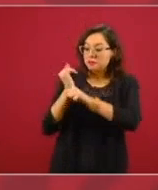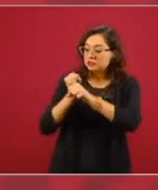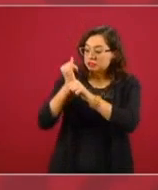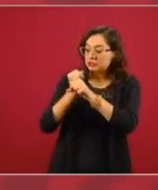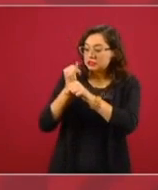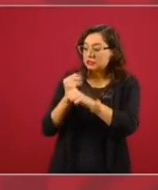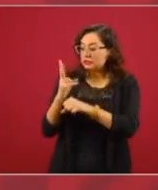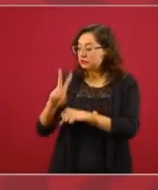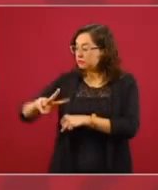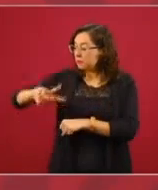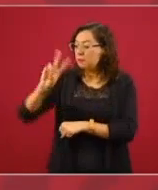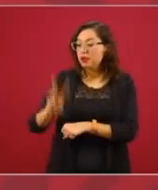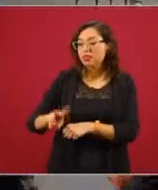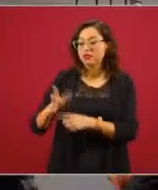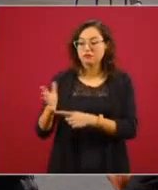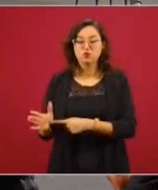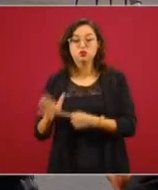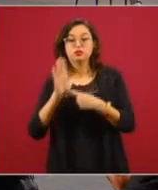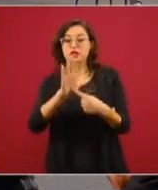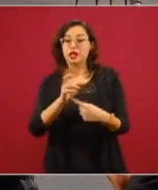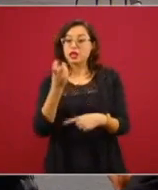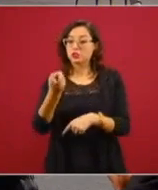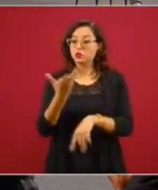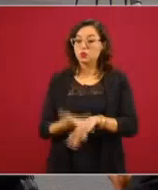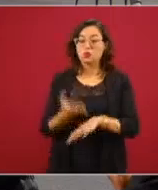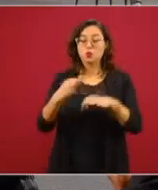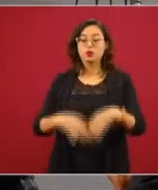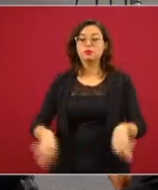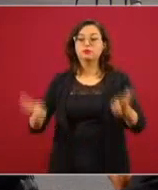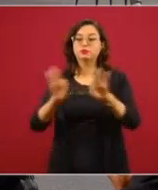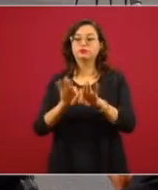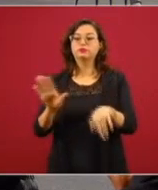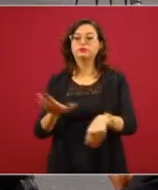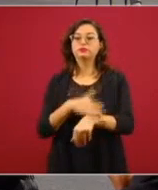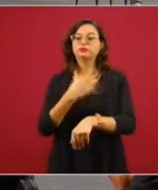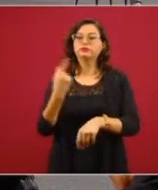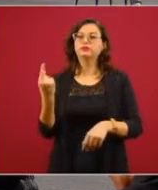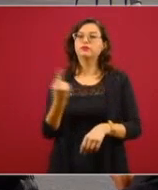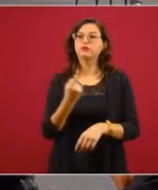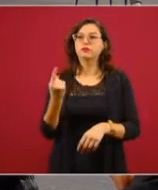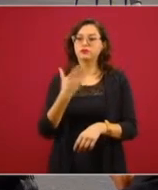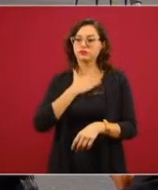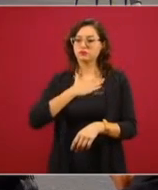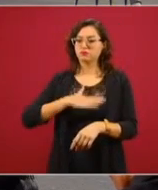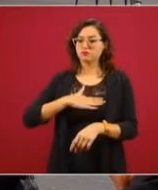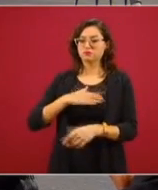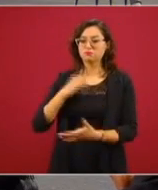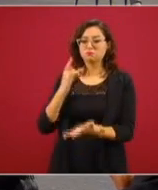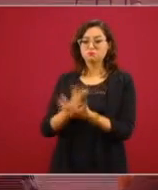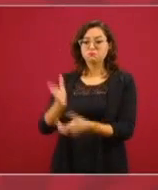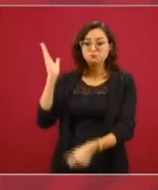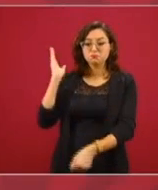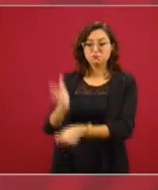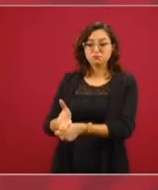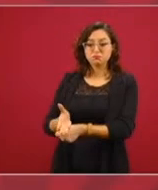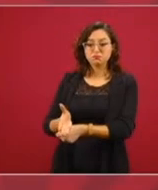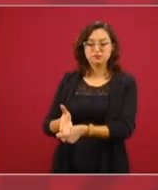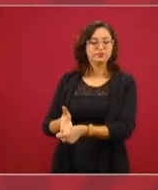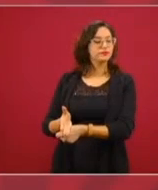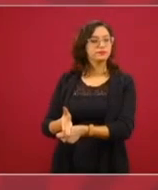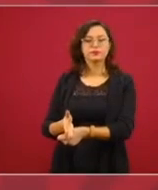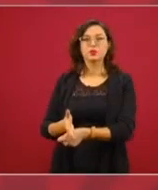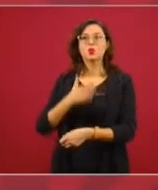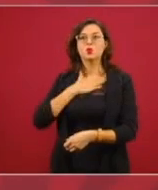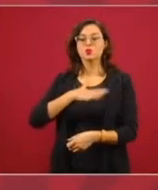que es algo muy importante, porque la justicia no sólo es castigar, la